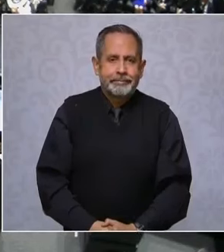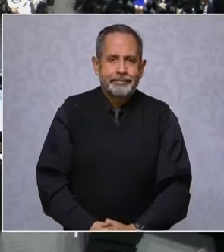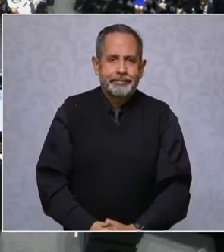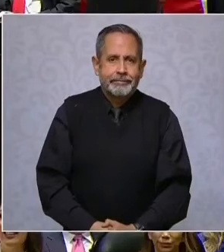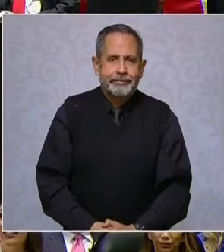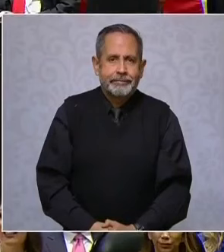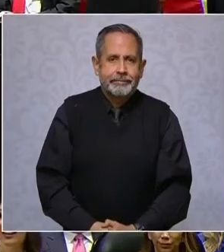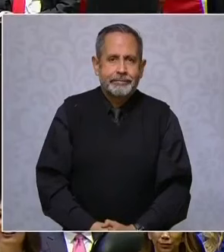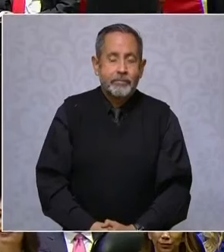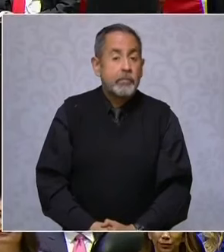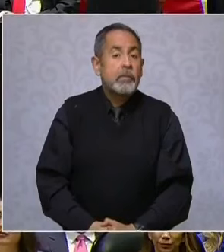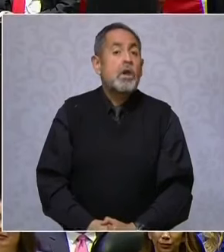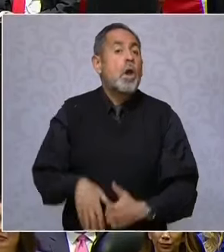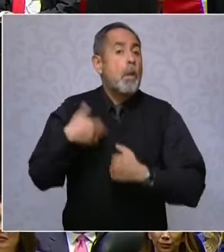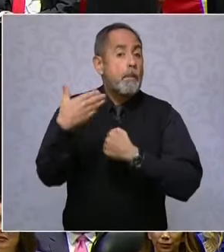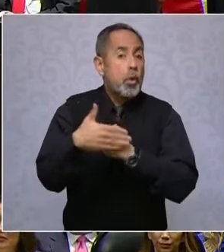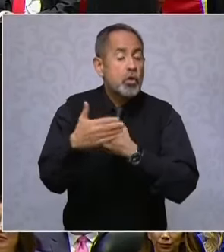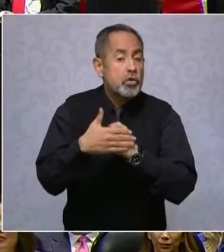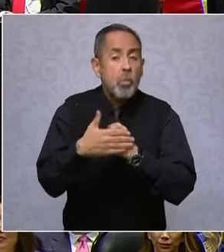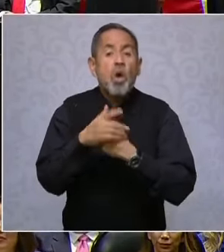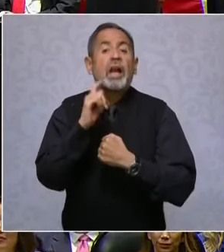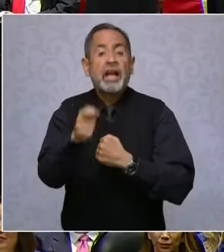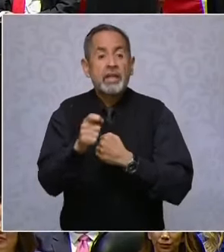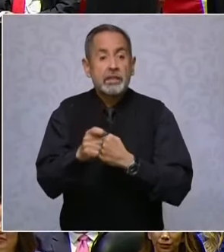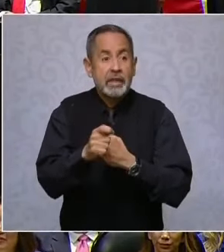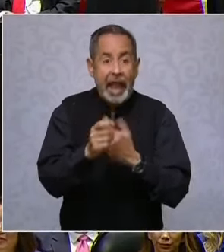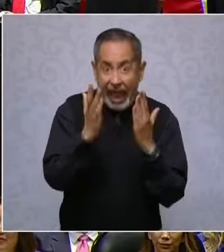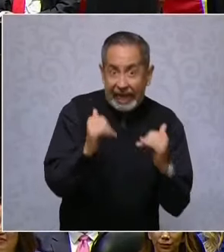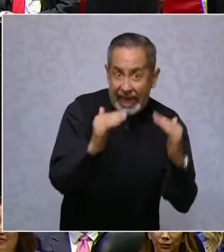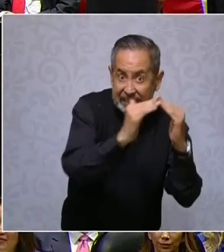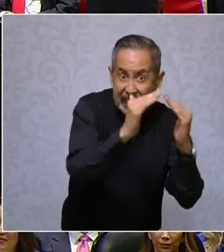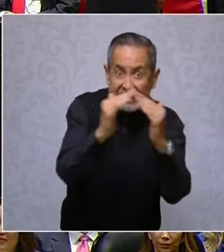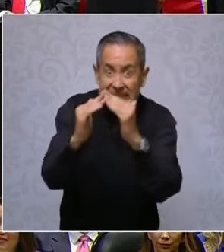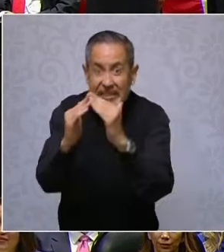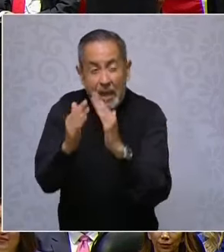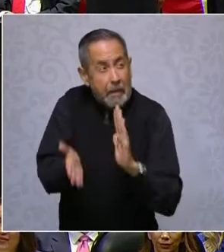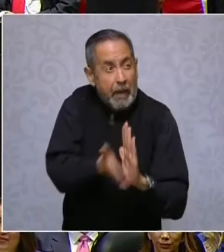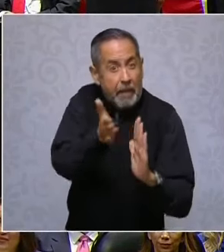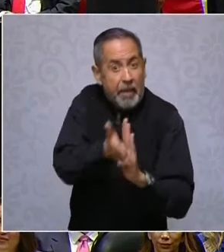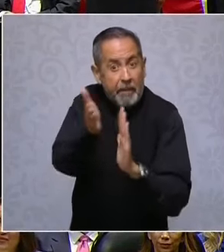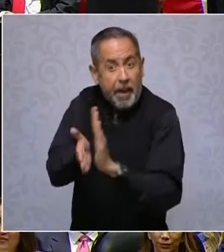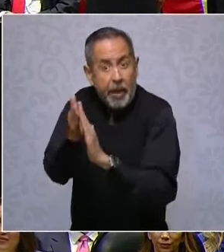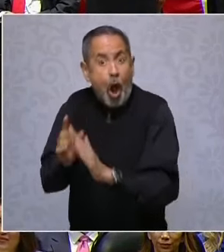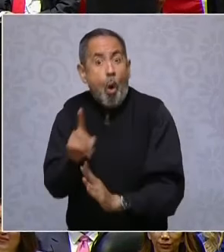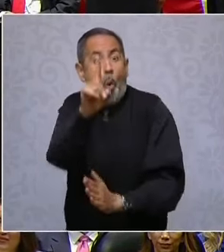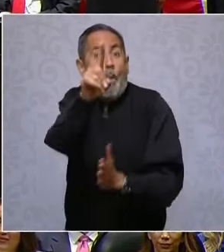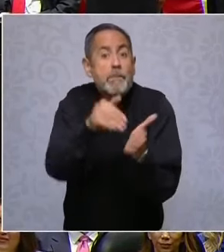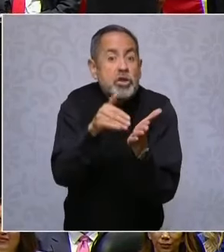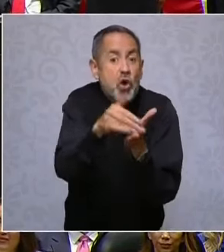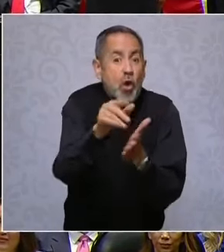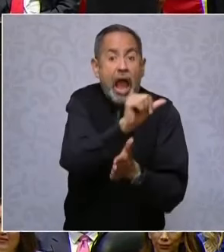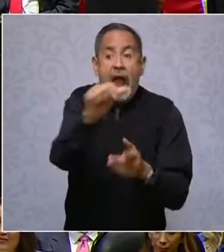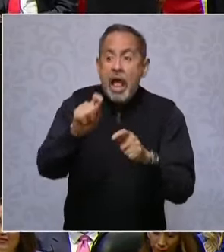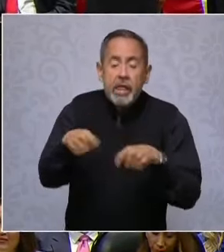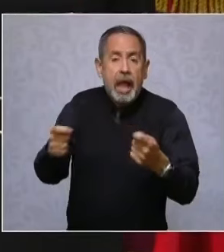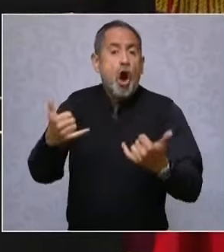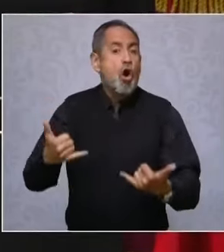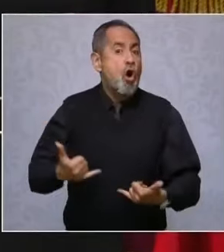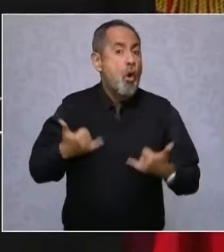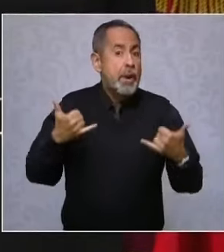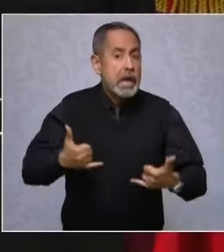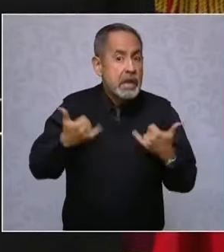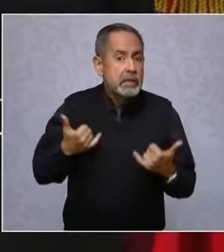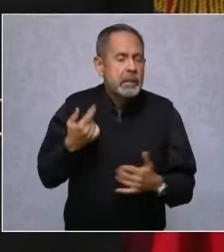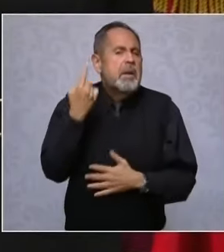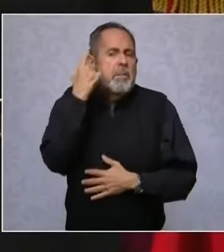Construiremos al menos un millón de viviendas, especialmente para jóvenes, en esquemas en donde